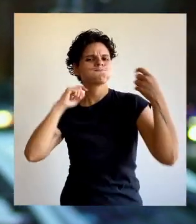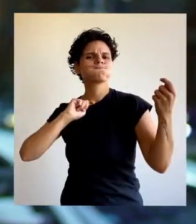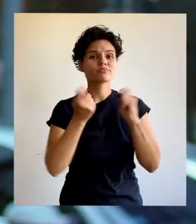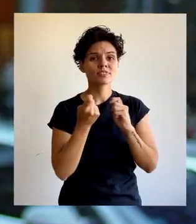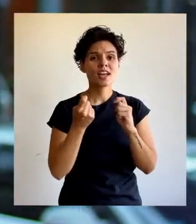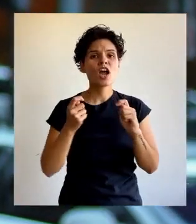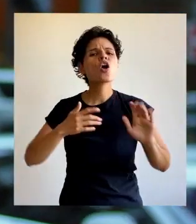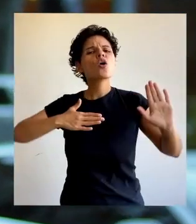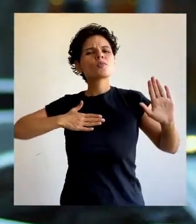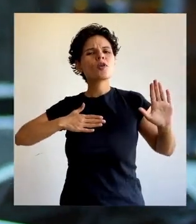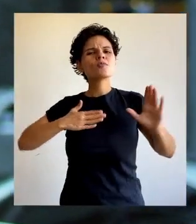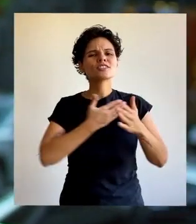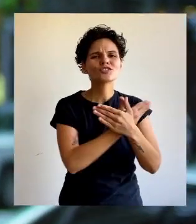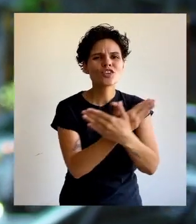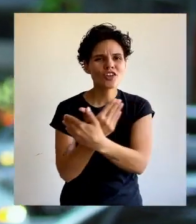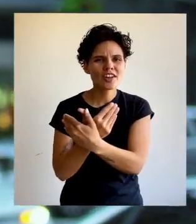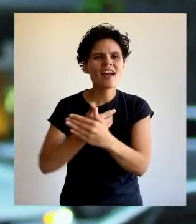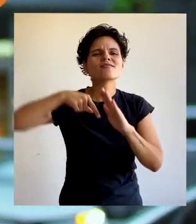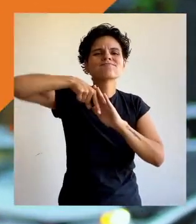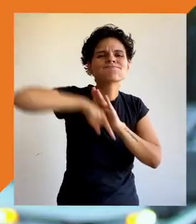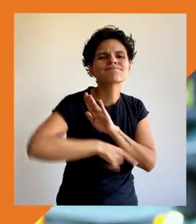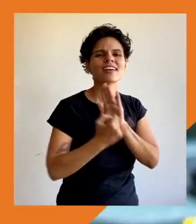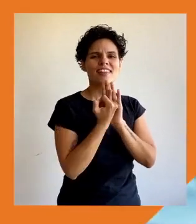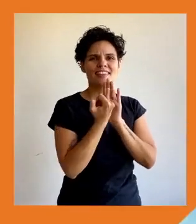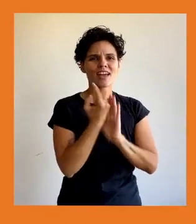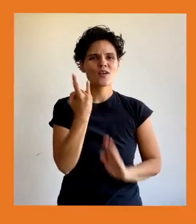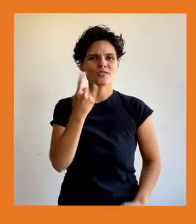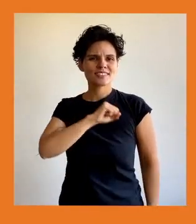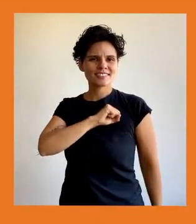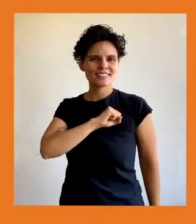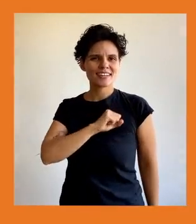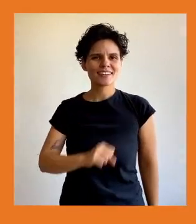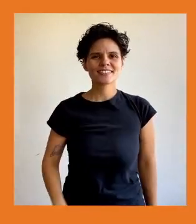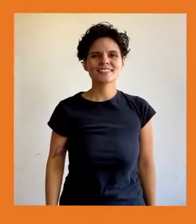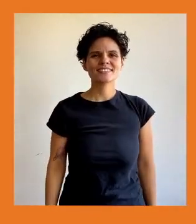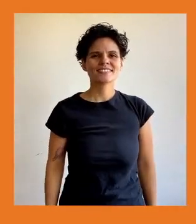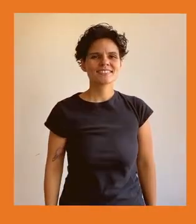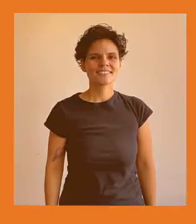compromiso y la solidaridad sustentan nuestra identidad. Esta es la USACH.